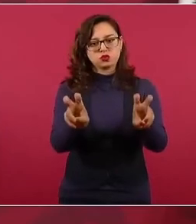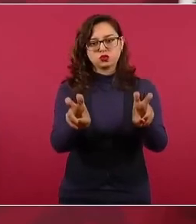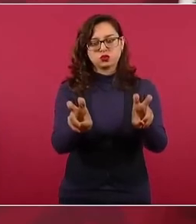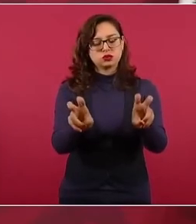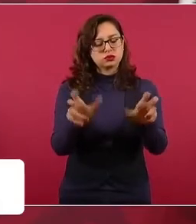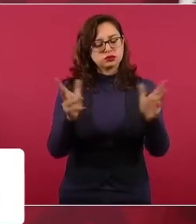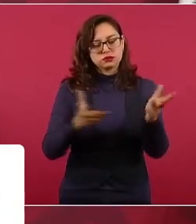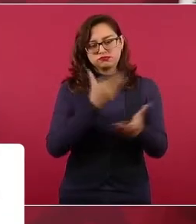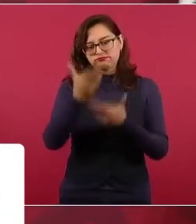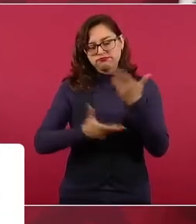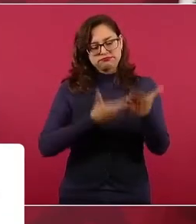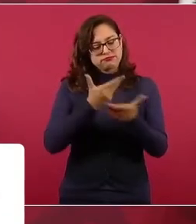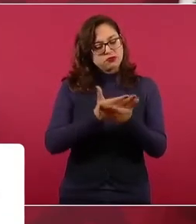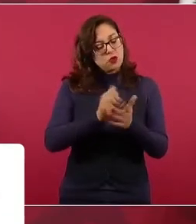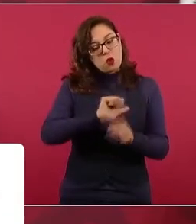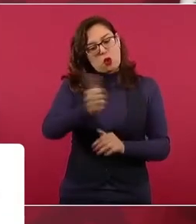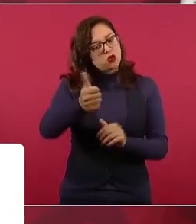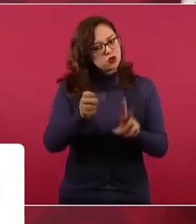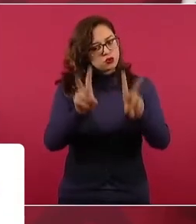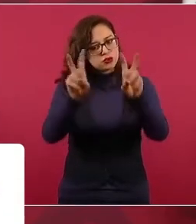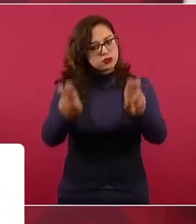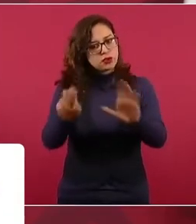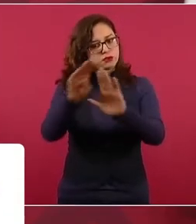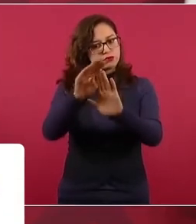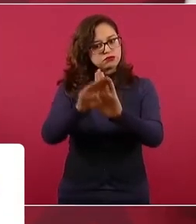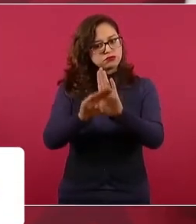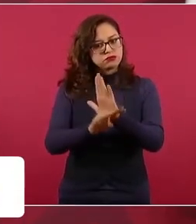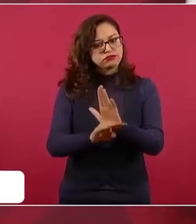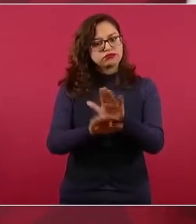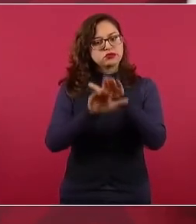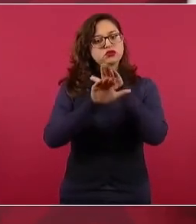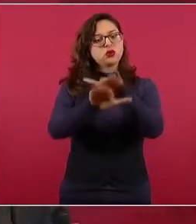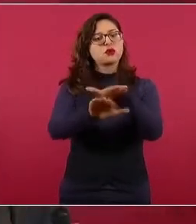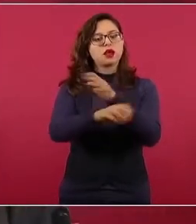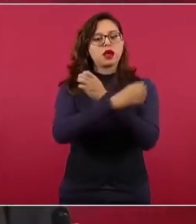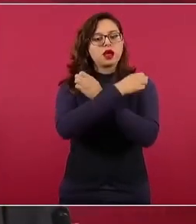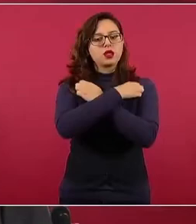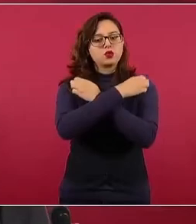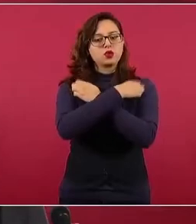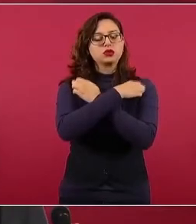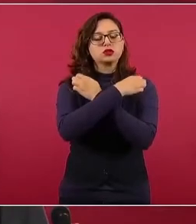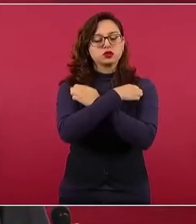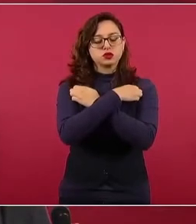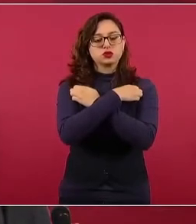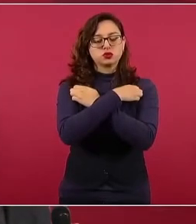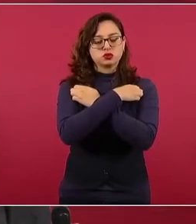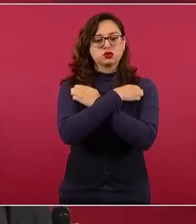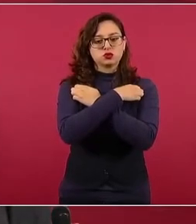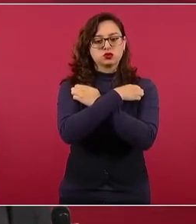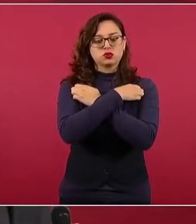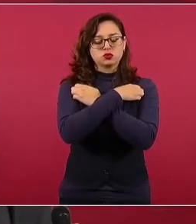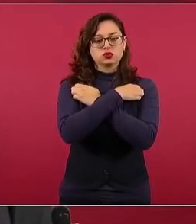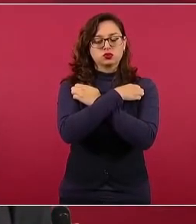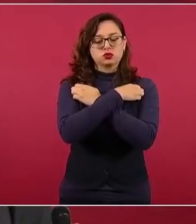otro programa más vinculado a lo educativo, porque